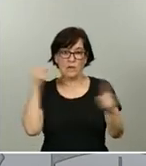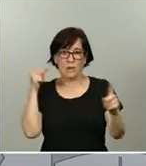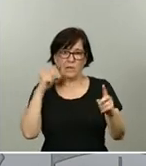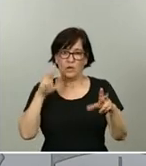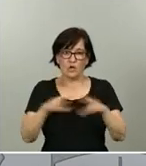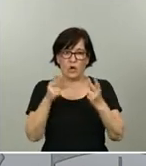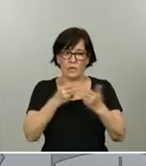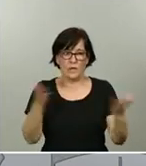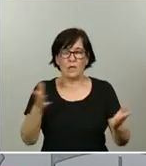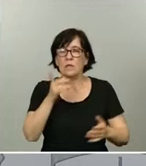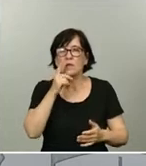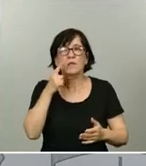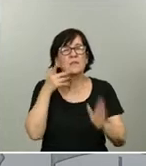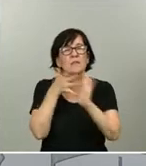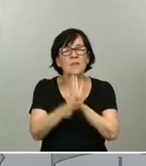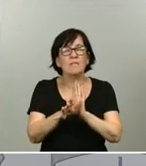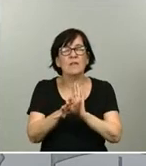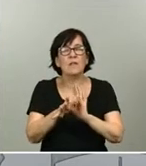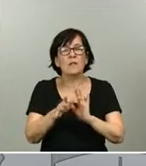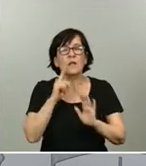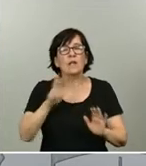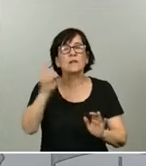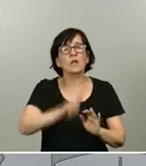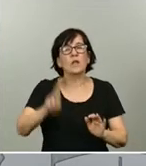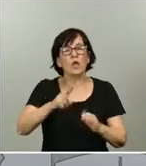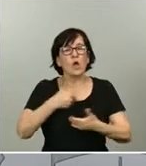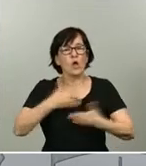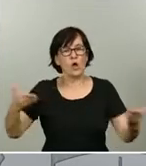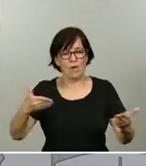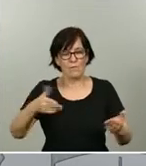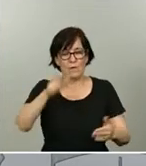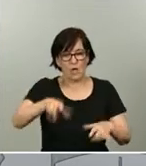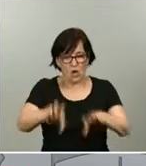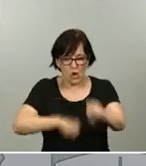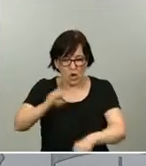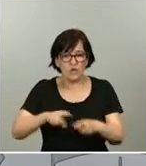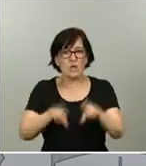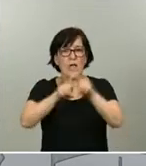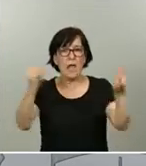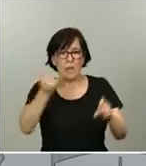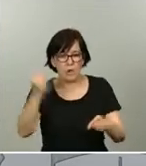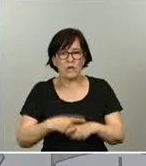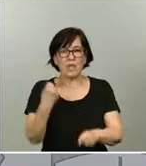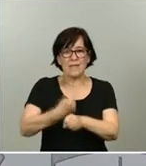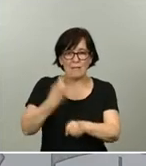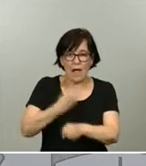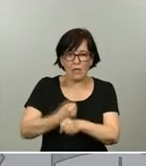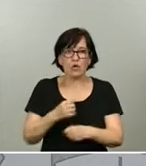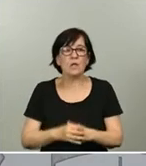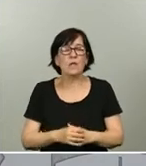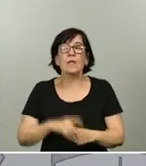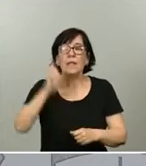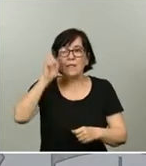en fin, significa recuperación de la confianza de los consumidores, de los empresarios, de los trabajadores, pero tiene también un